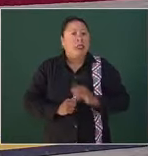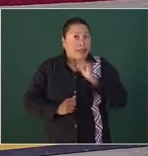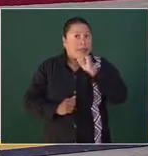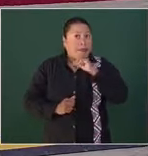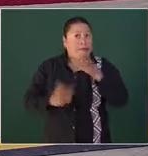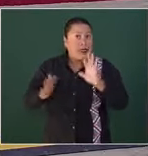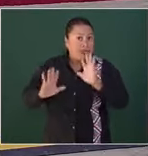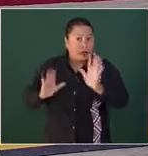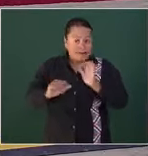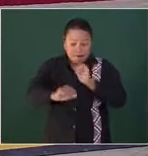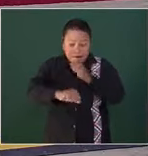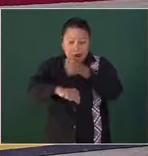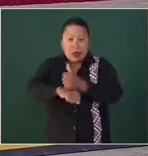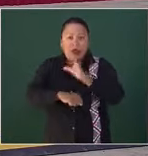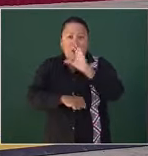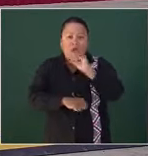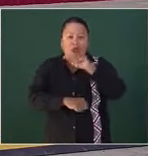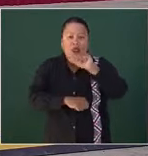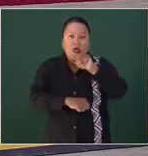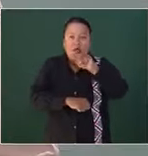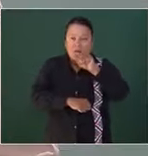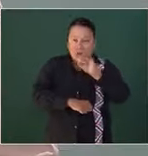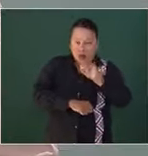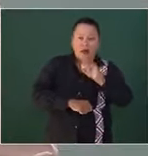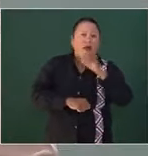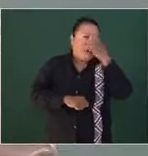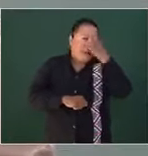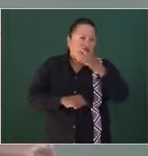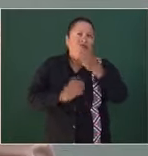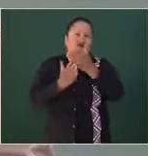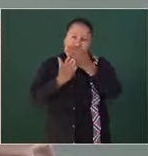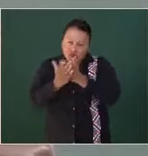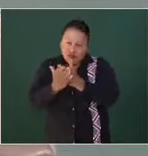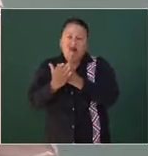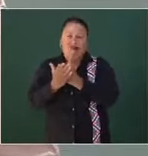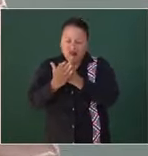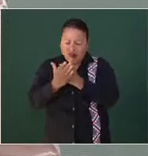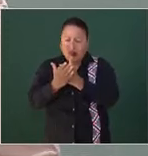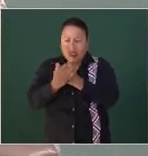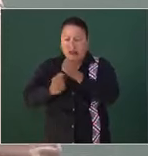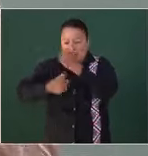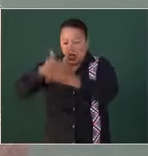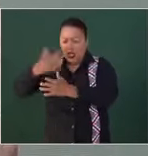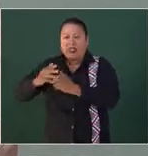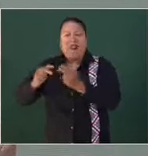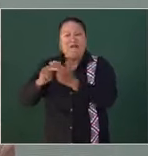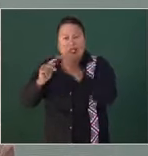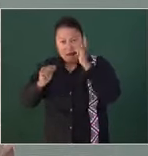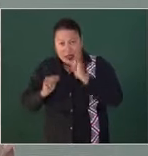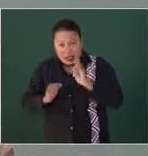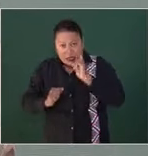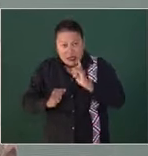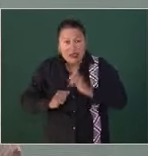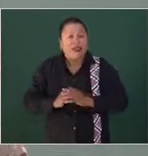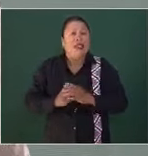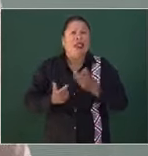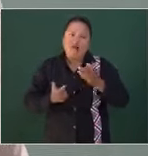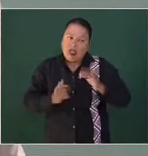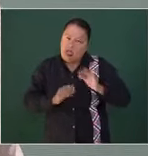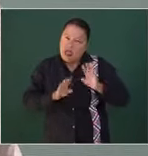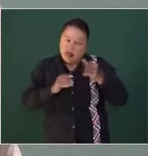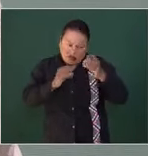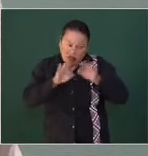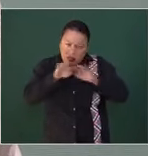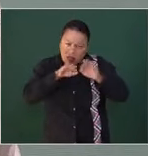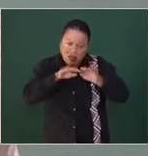creado la CONAO para erradicar la violencia feminicida. Trabajamos de manera paralela